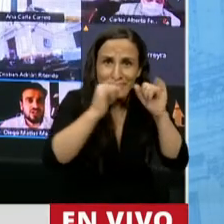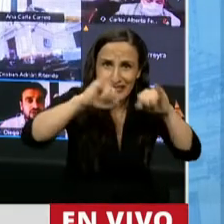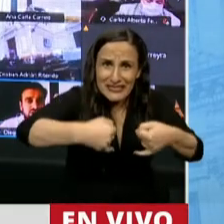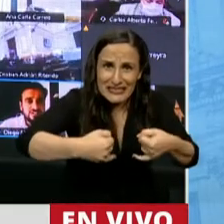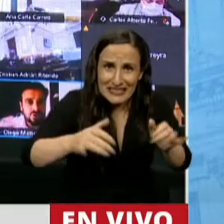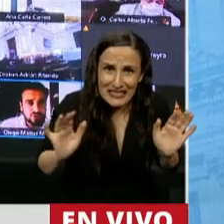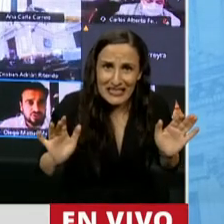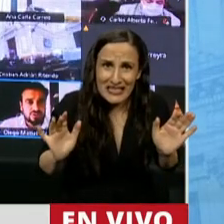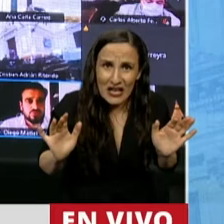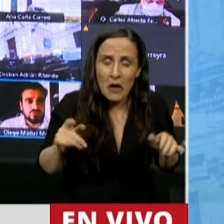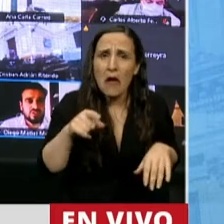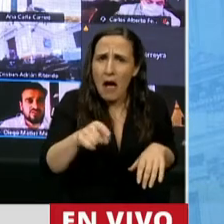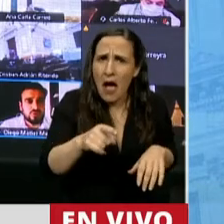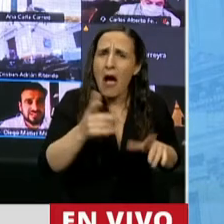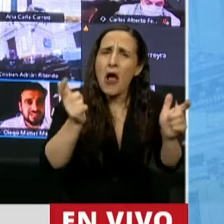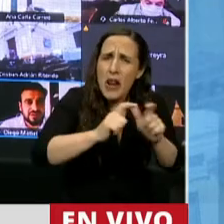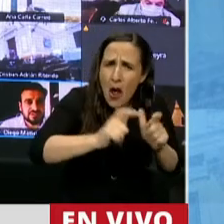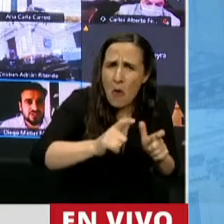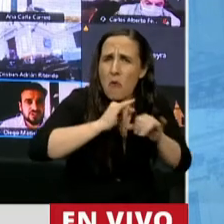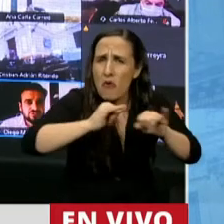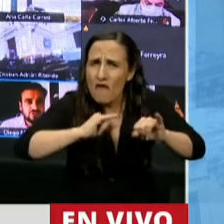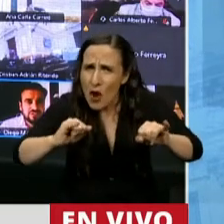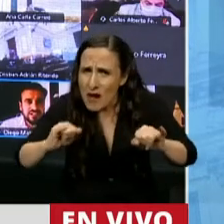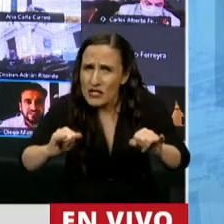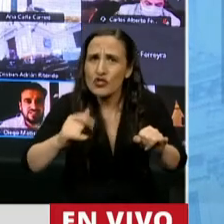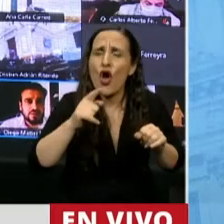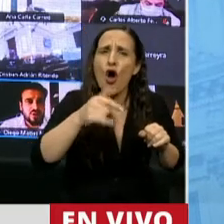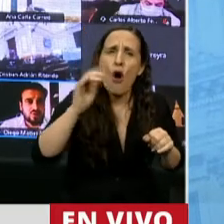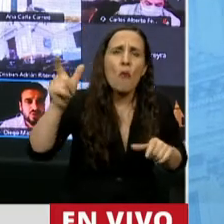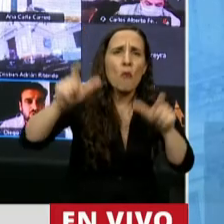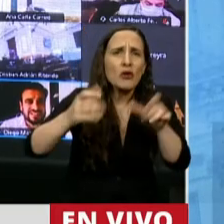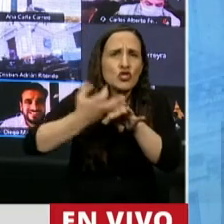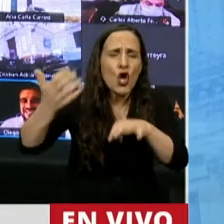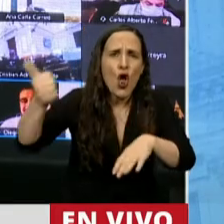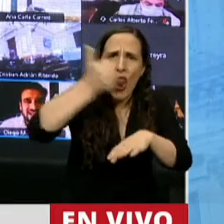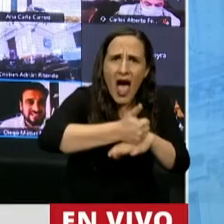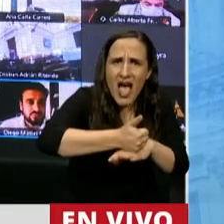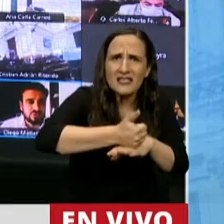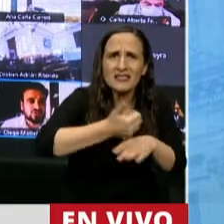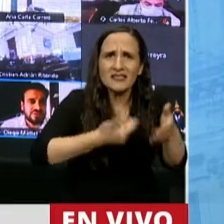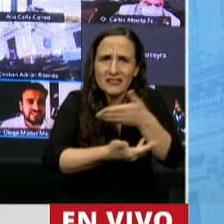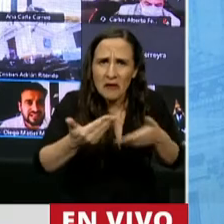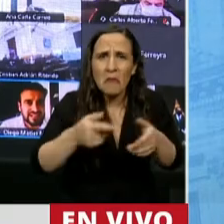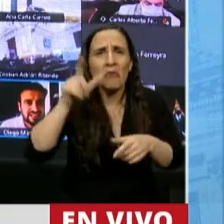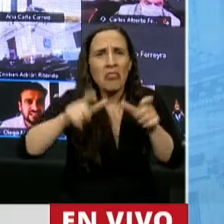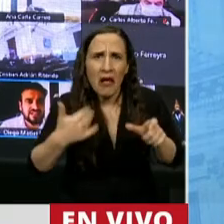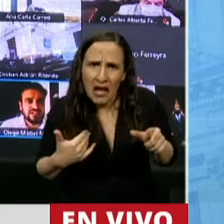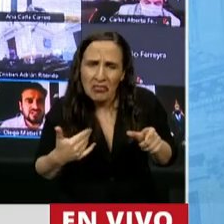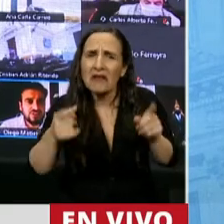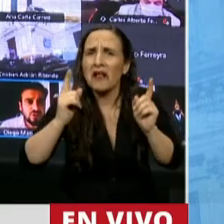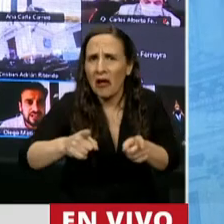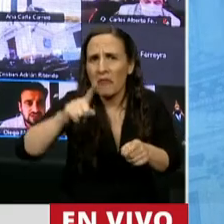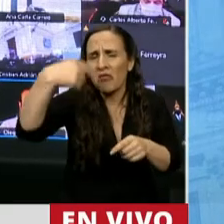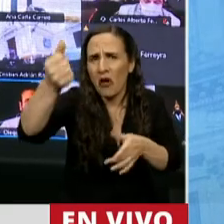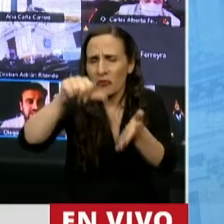reuniones informativas donde recibimos a juristas destacadísimos, no solamente de Argentina, sino de